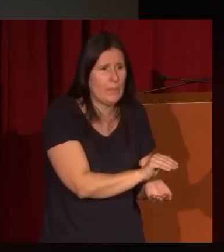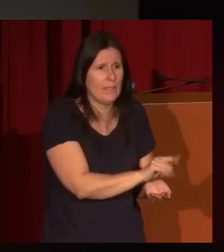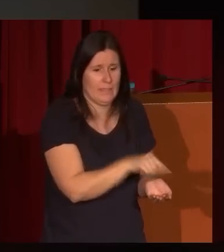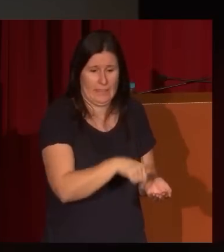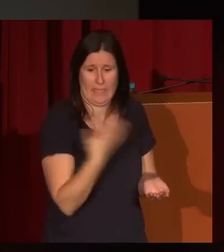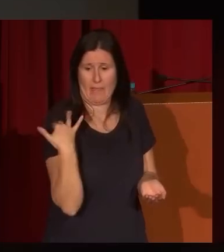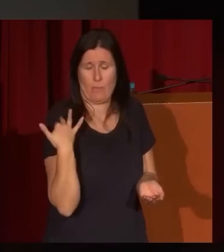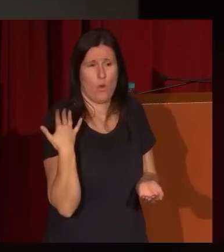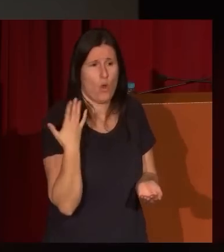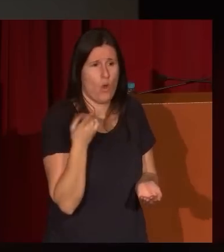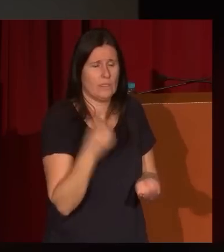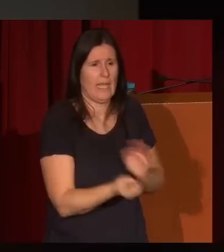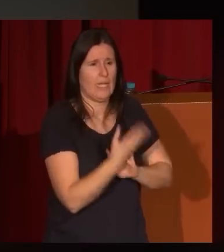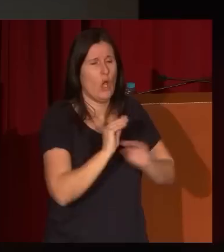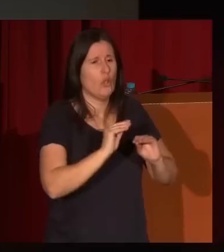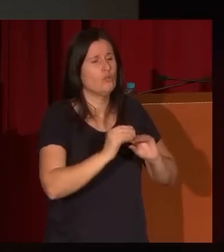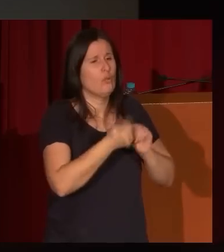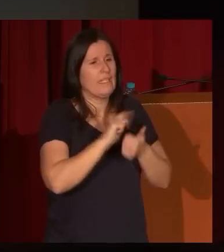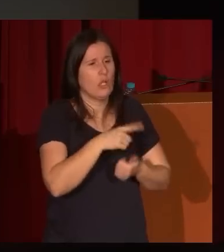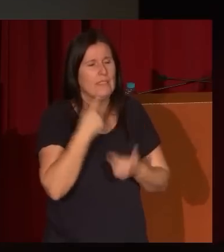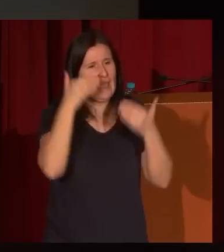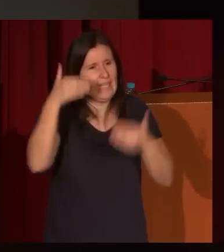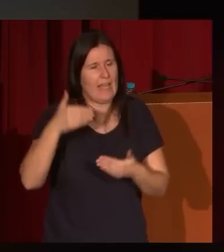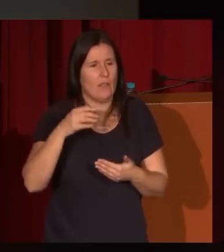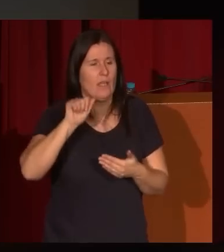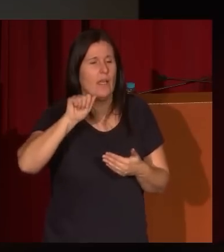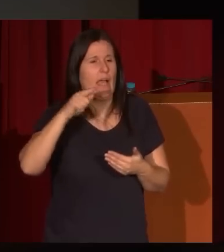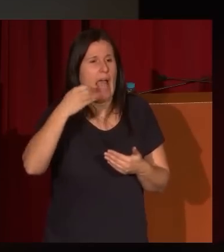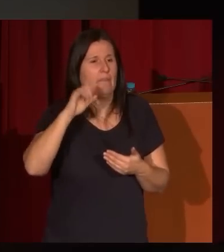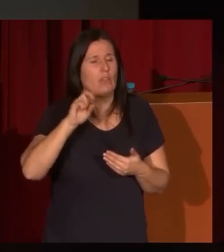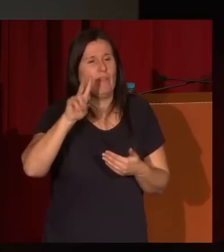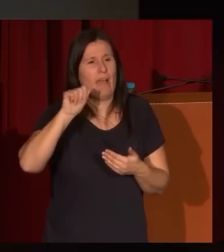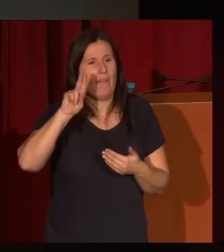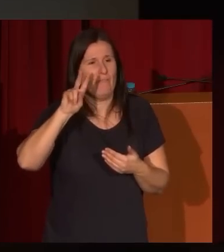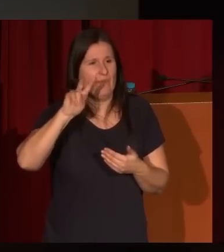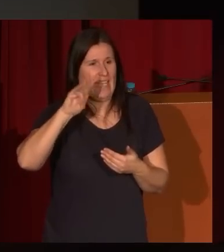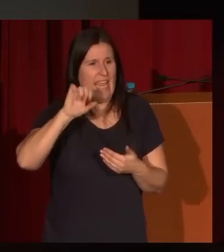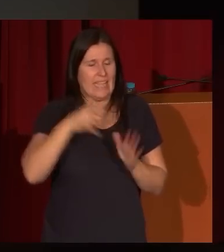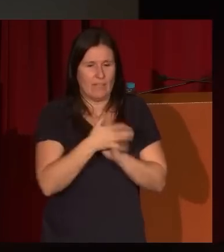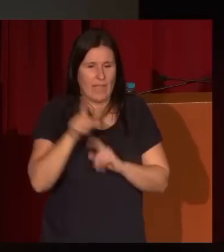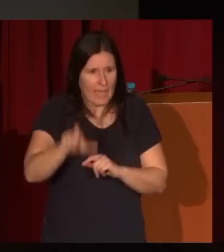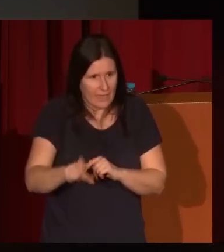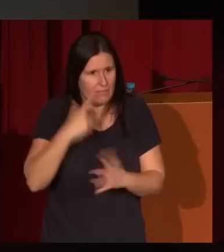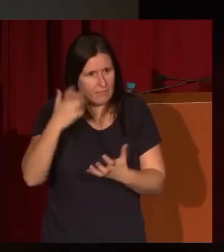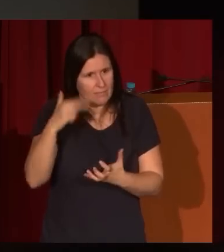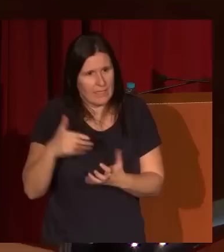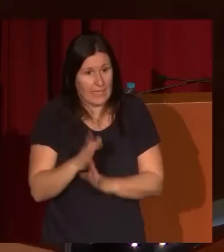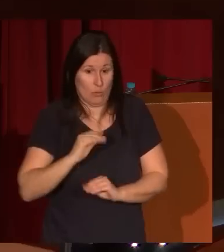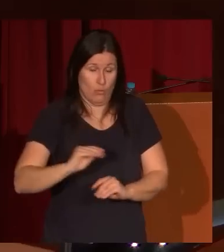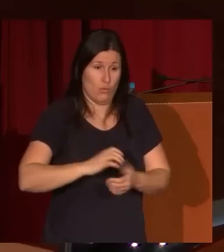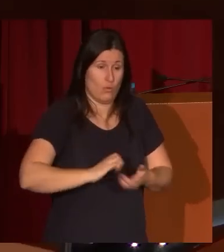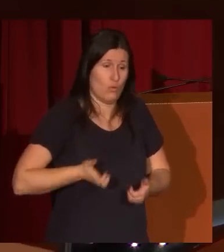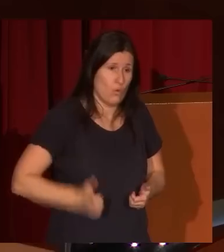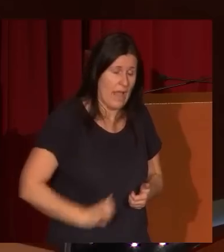hace pocos años salió su versión dedicada al príncipe al Alberto de Daviera es decir también él quería meter al cuñado